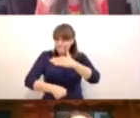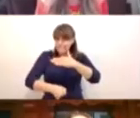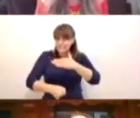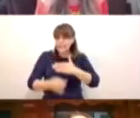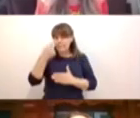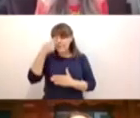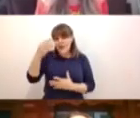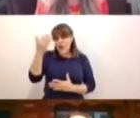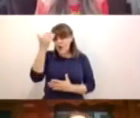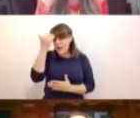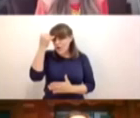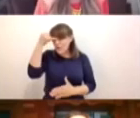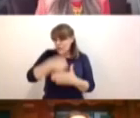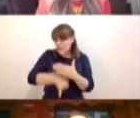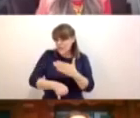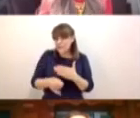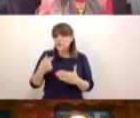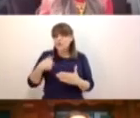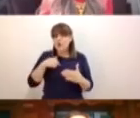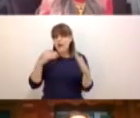podido...